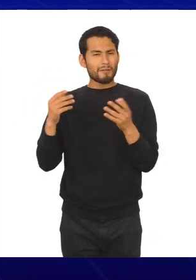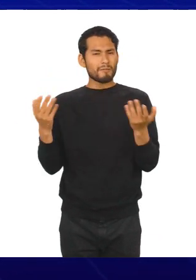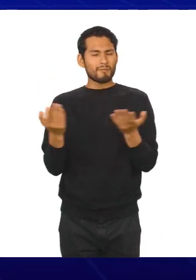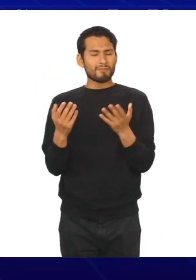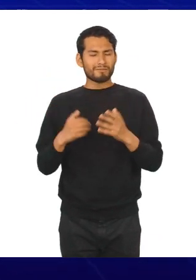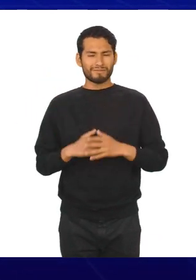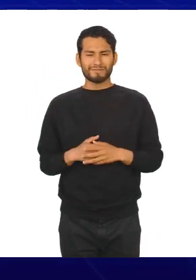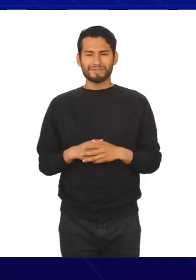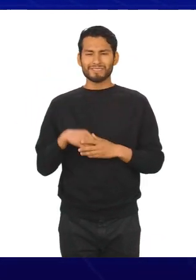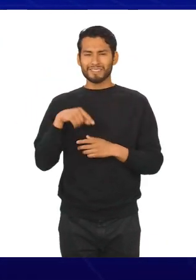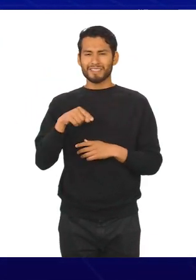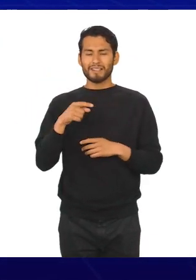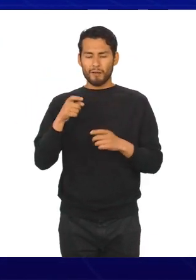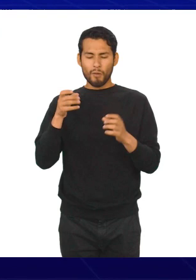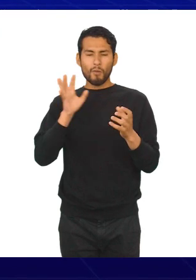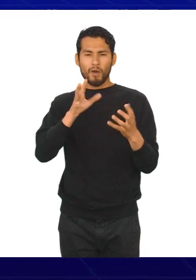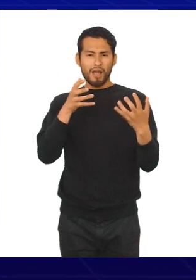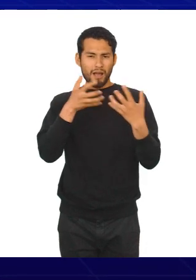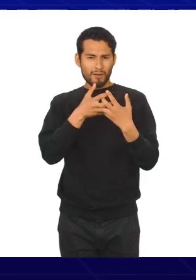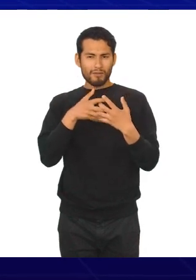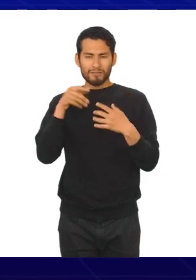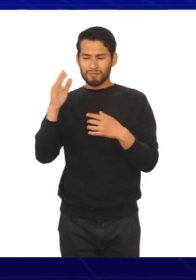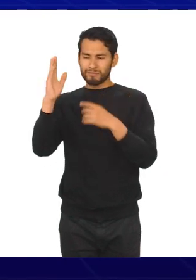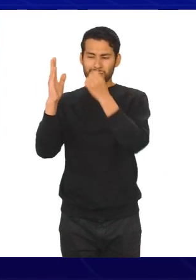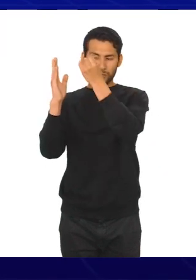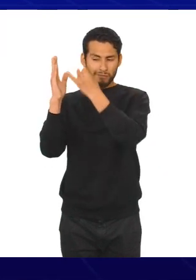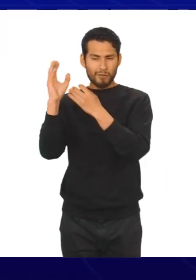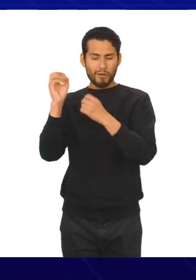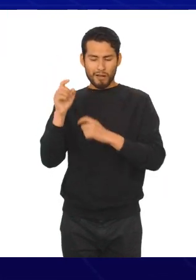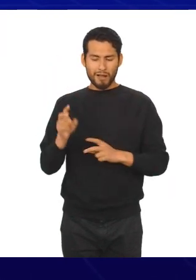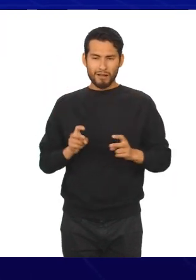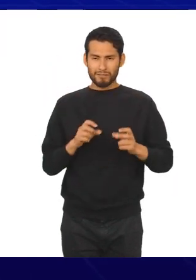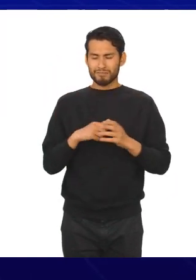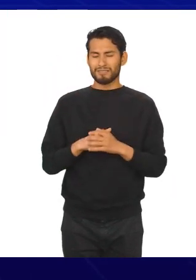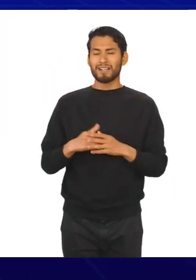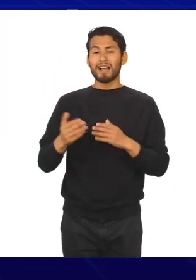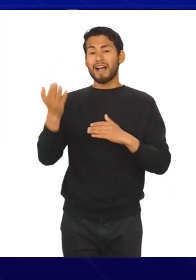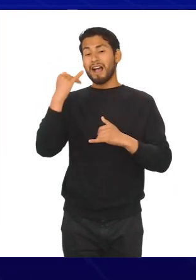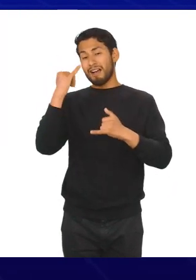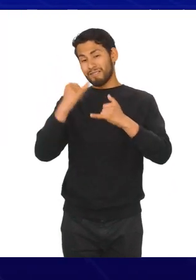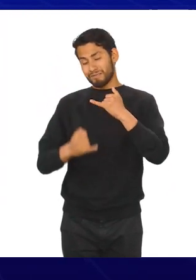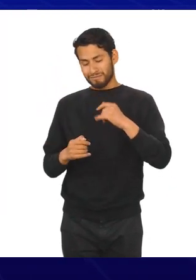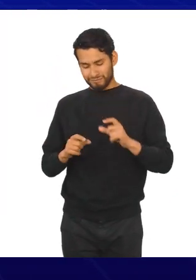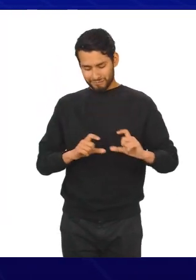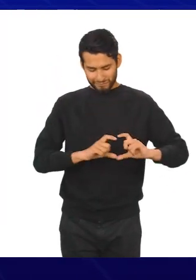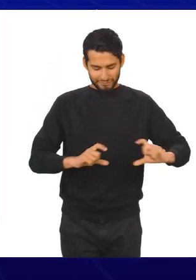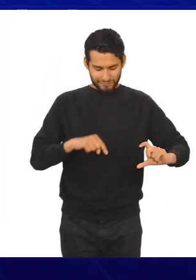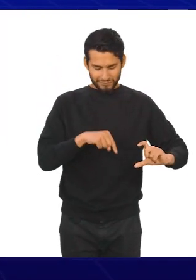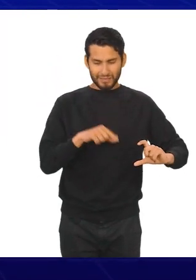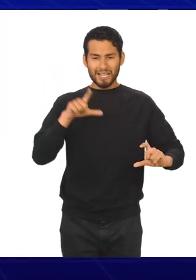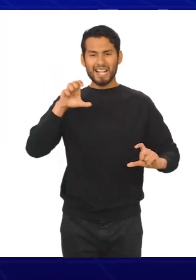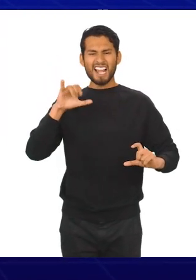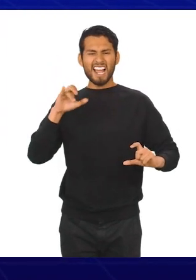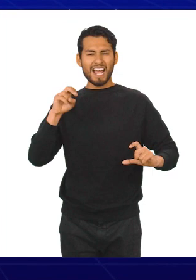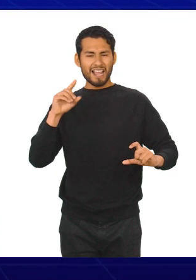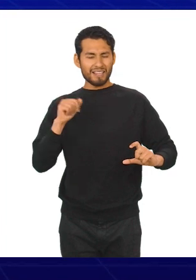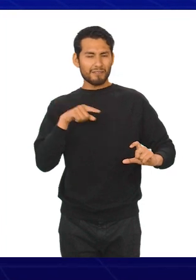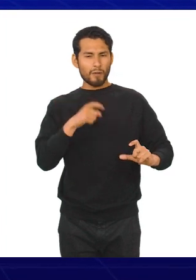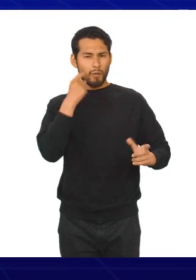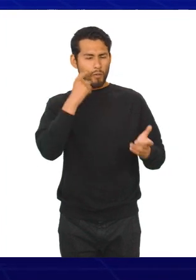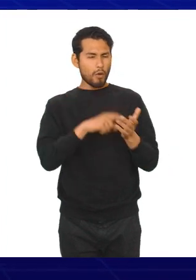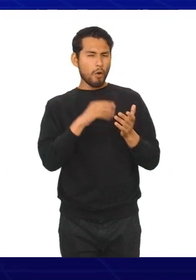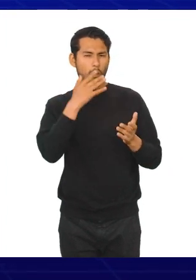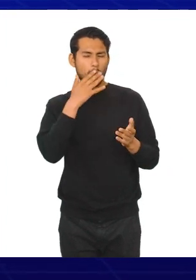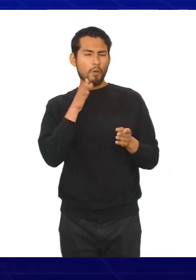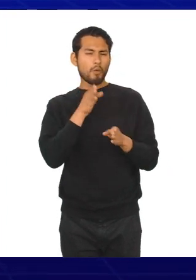automáticamente al eje correspondiente. Y finalmente, la leyenda, que es un recuadro que ayuda a identificar los